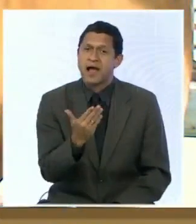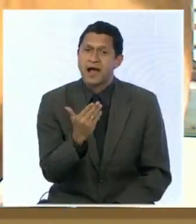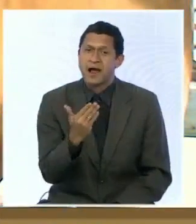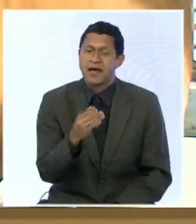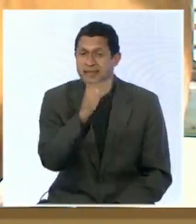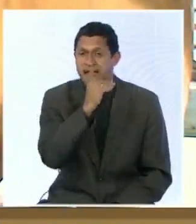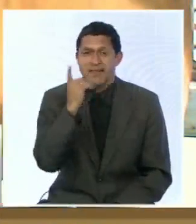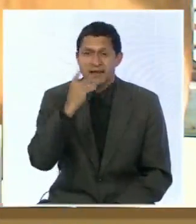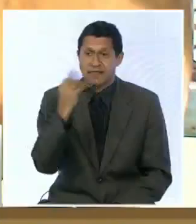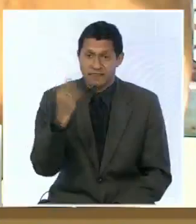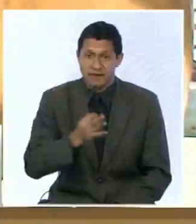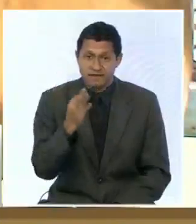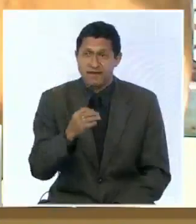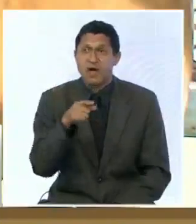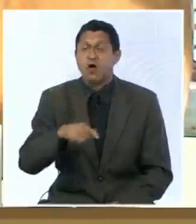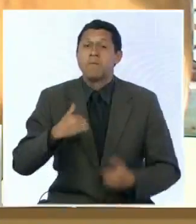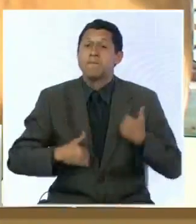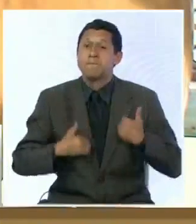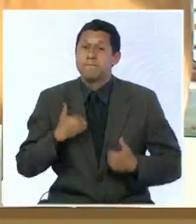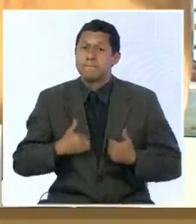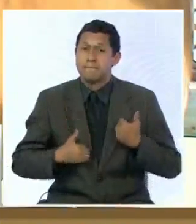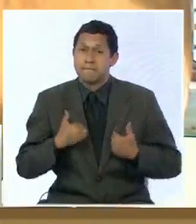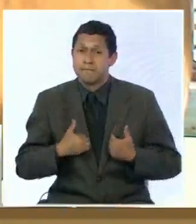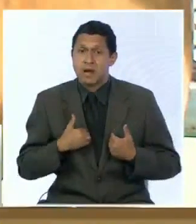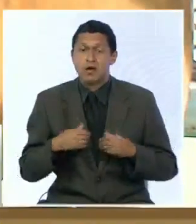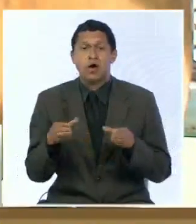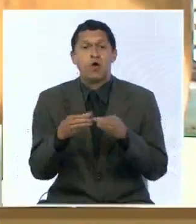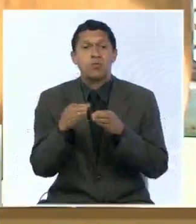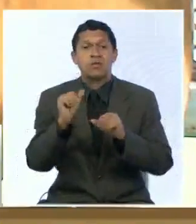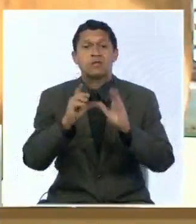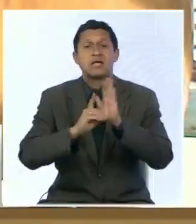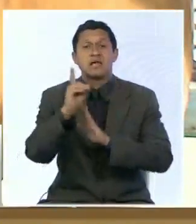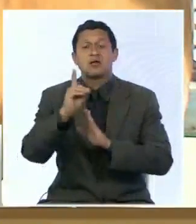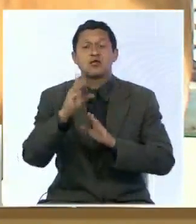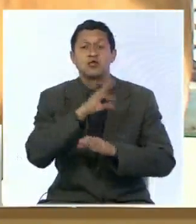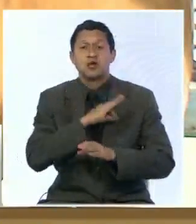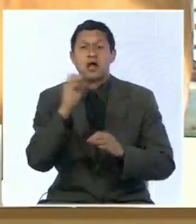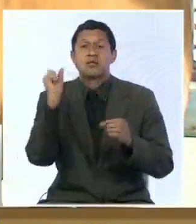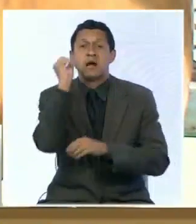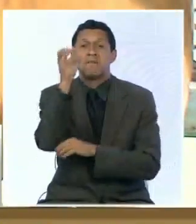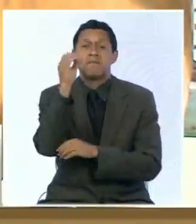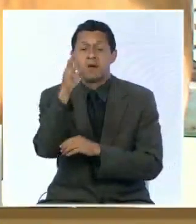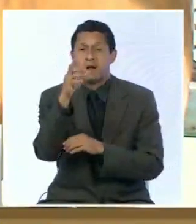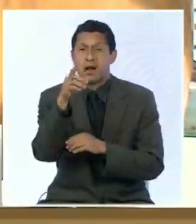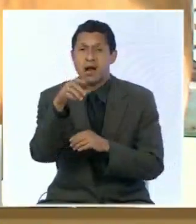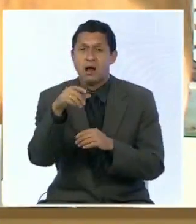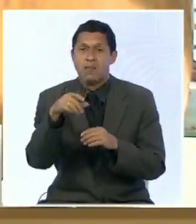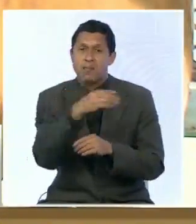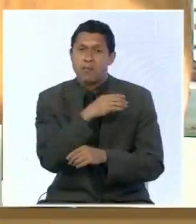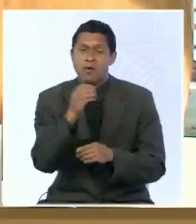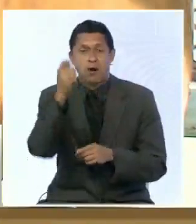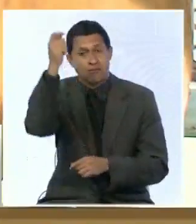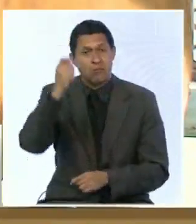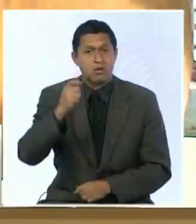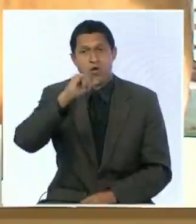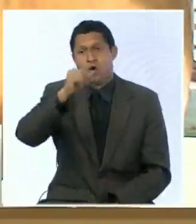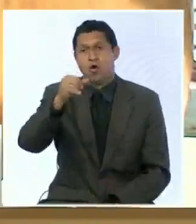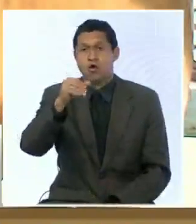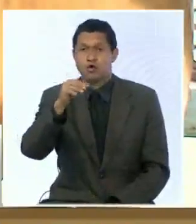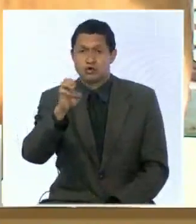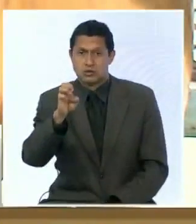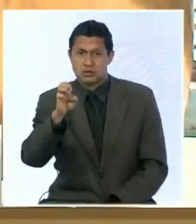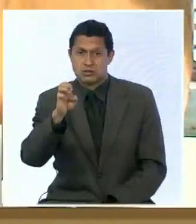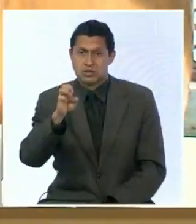contacto Daniel efectivamente este miércoles la Comisión de Desarrollo Social de la Asamblea Nacional presidida por el parlamentario José Manuel